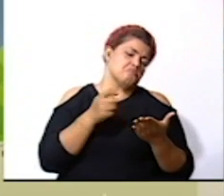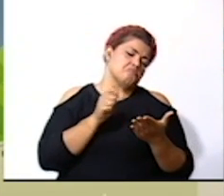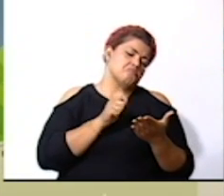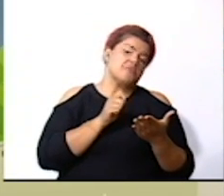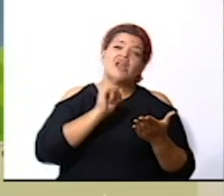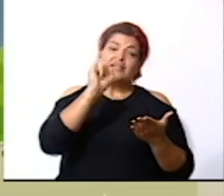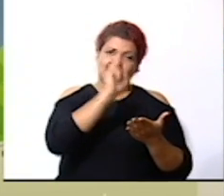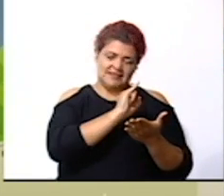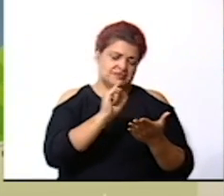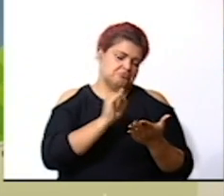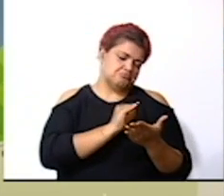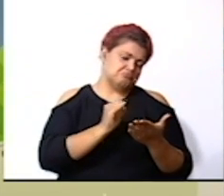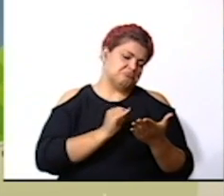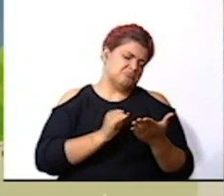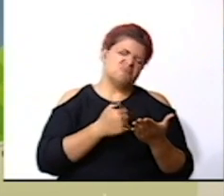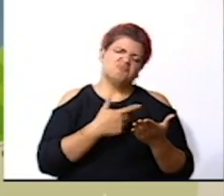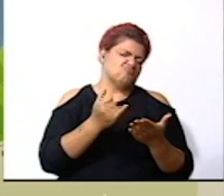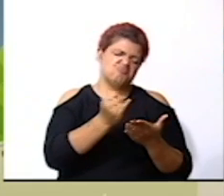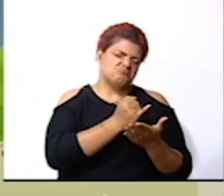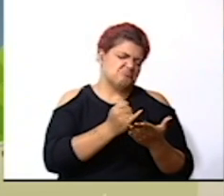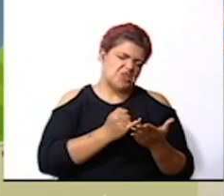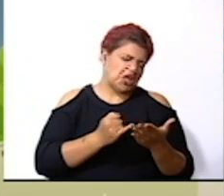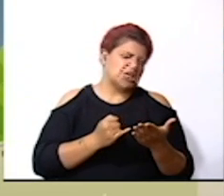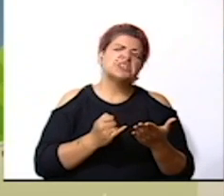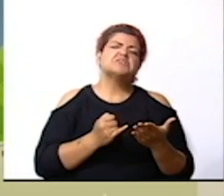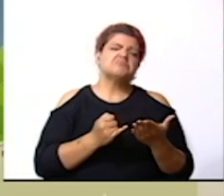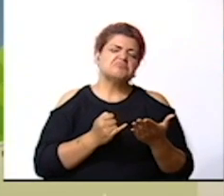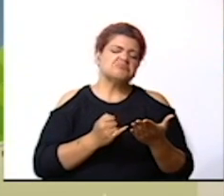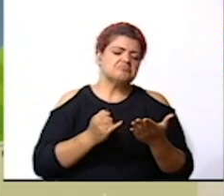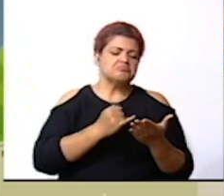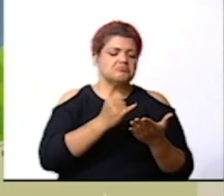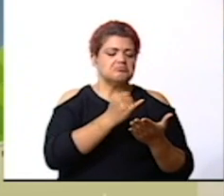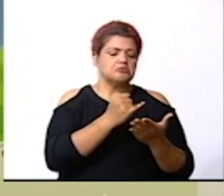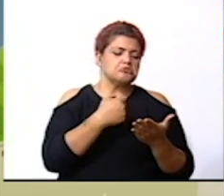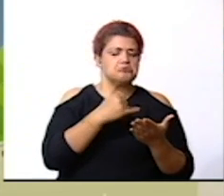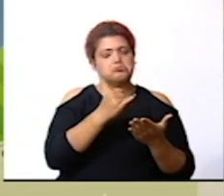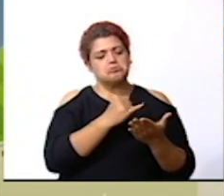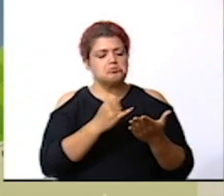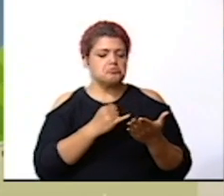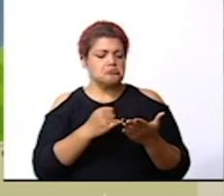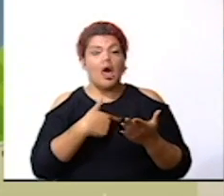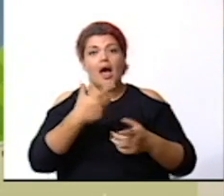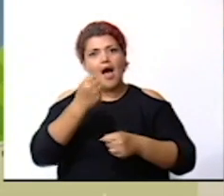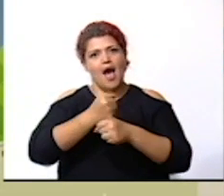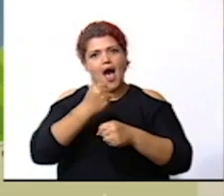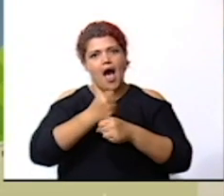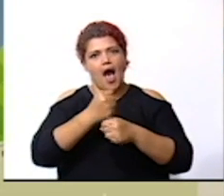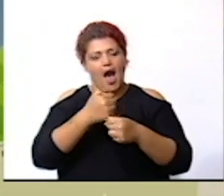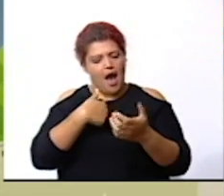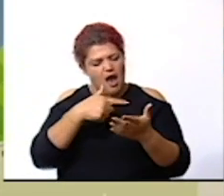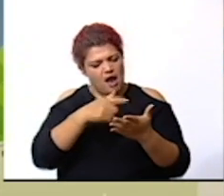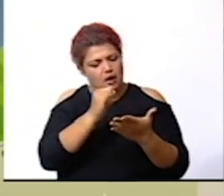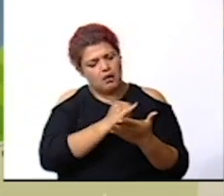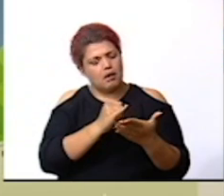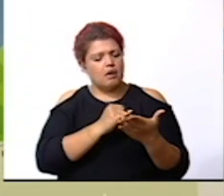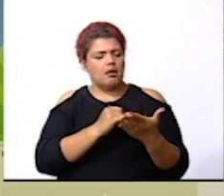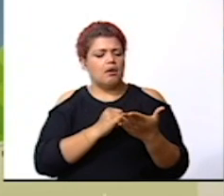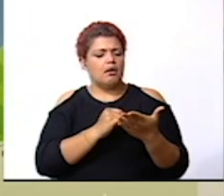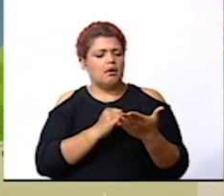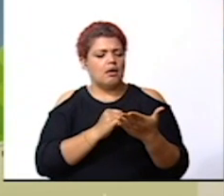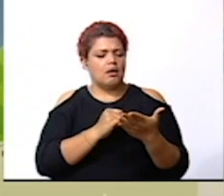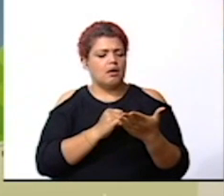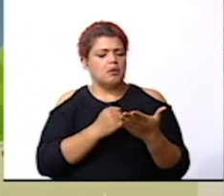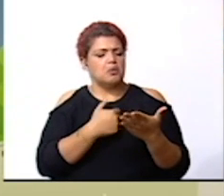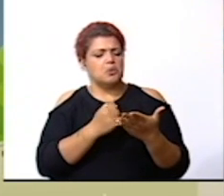a dibujar qué vamos a dibujar vamos a dibujar y vamos a trabajar en este caso lo que vamos a hacer es